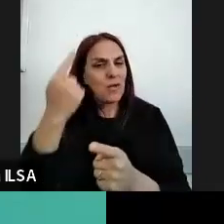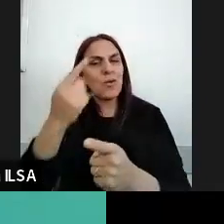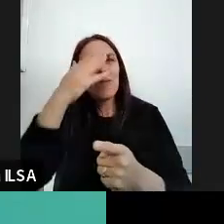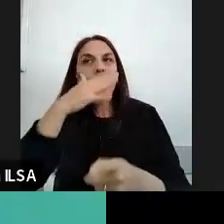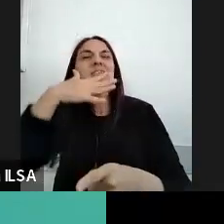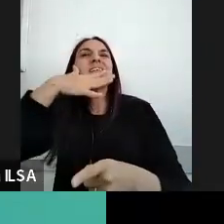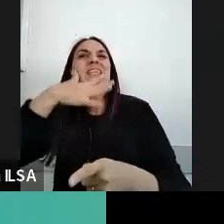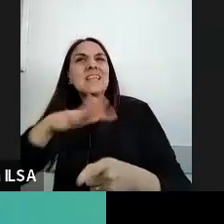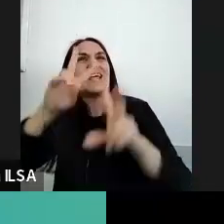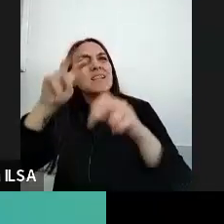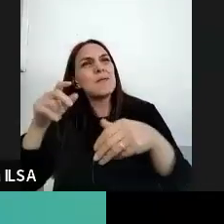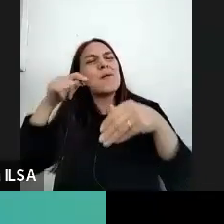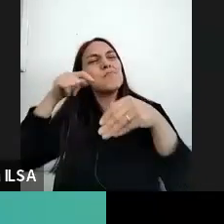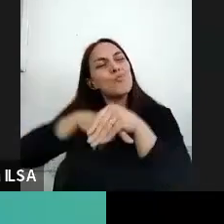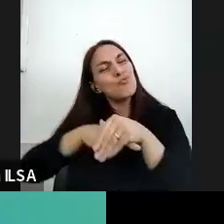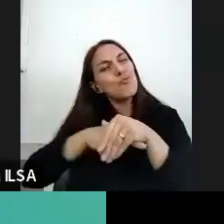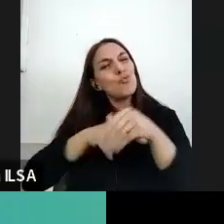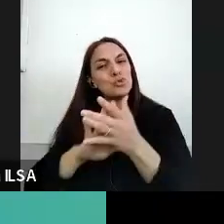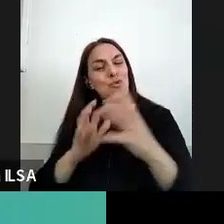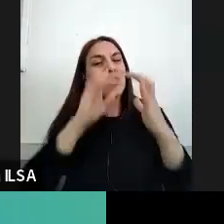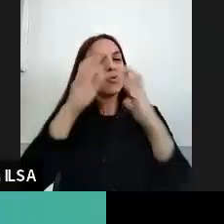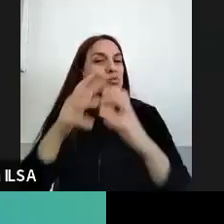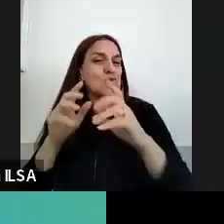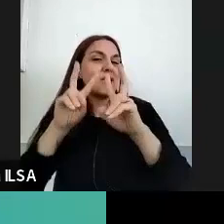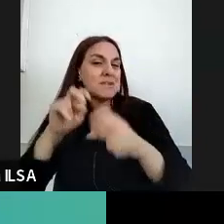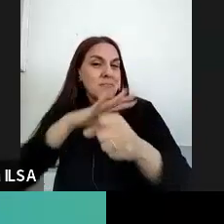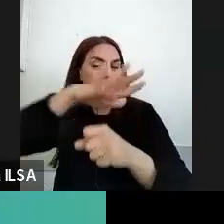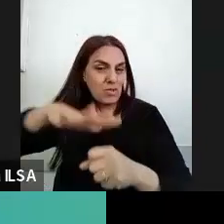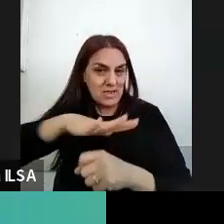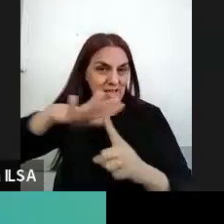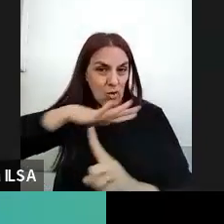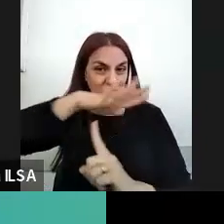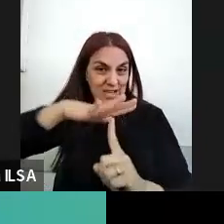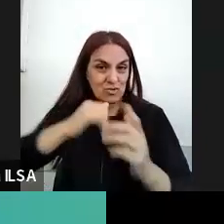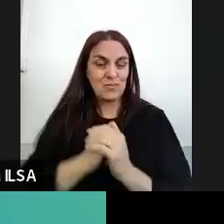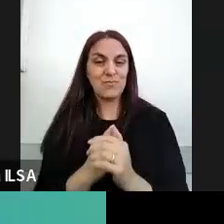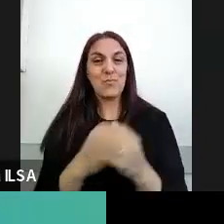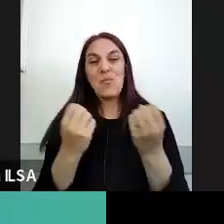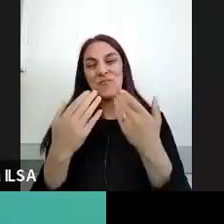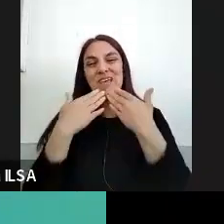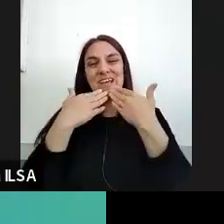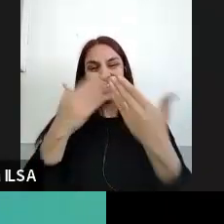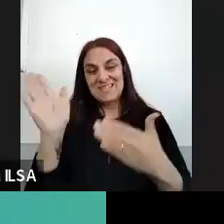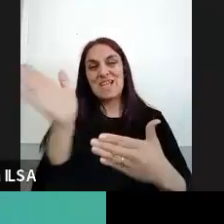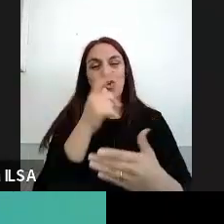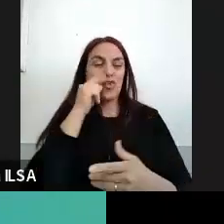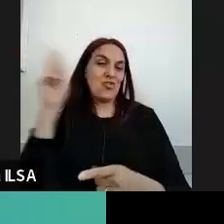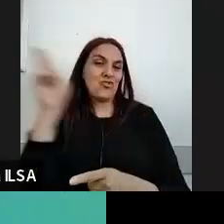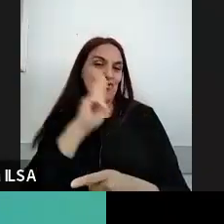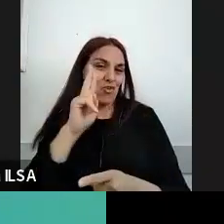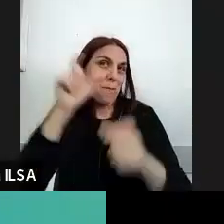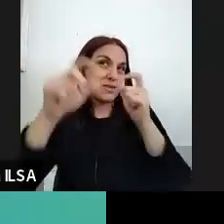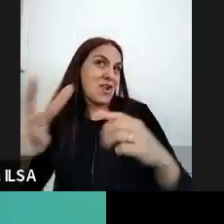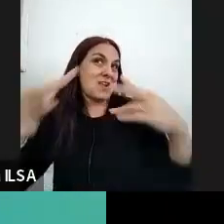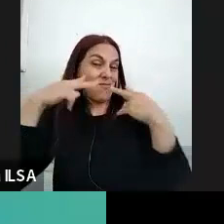profundidad de las discusiones en los contextos tal cual muchísimas gracias a todos a todas del otro lado